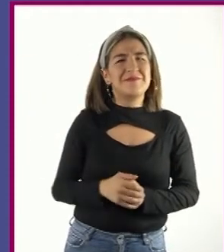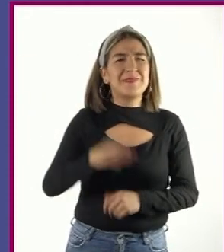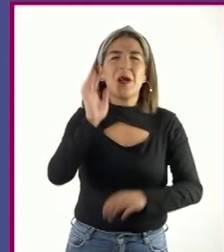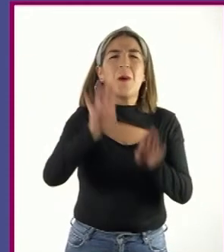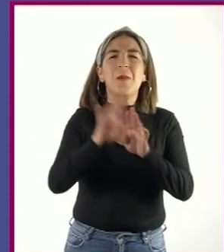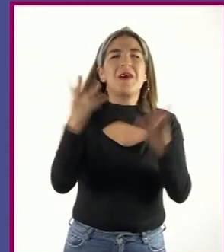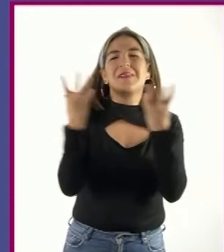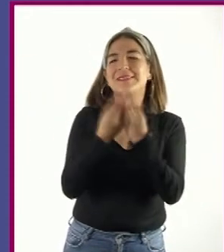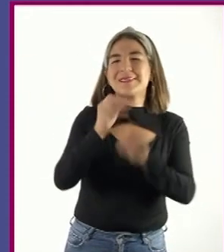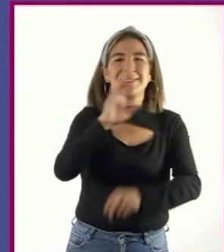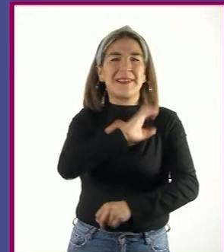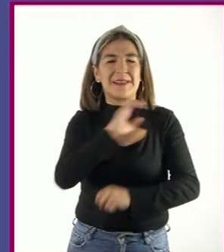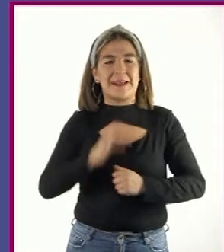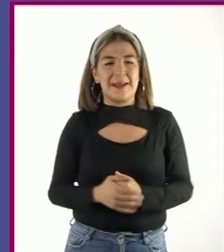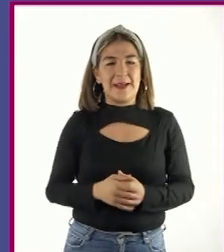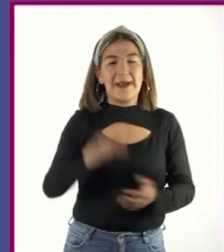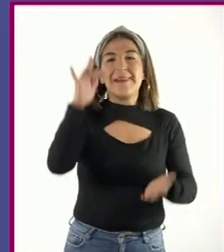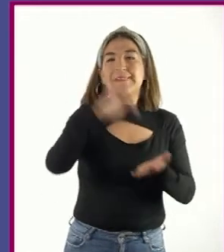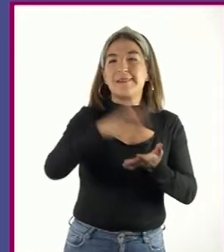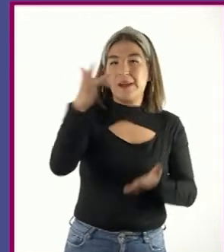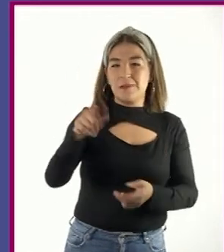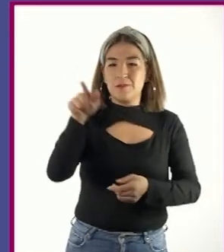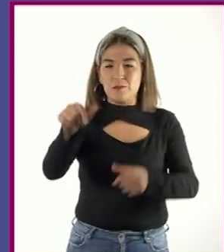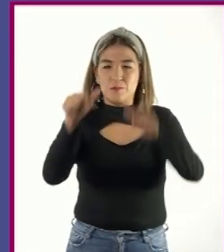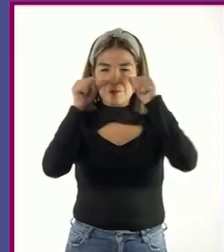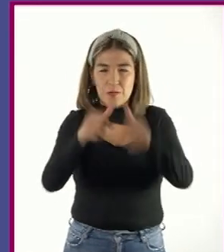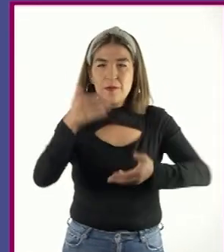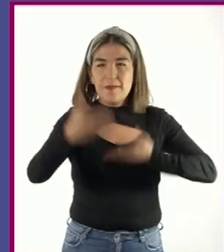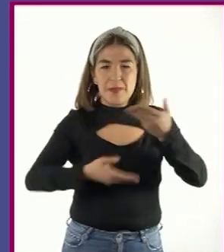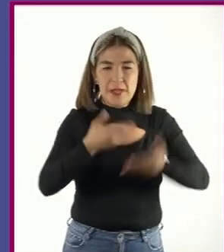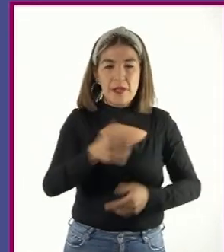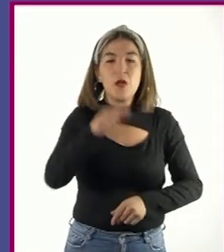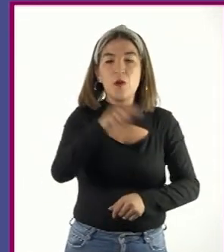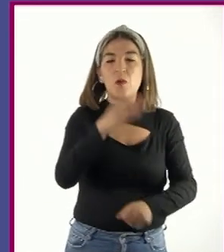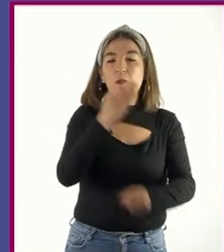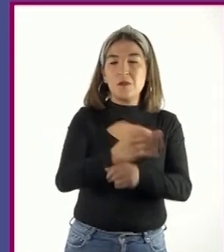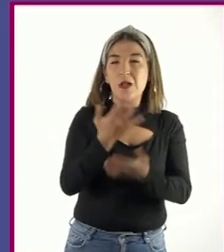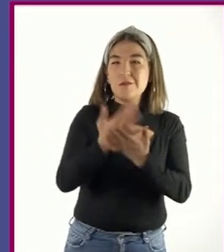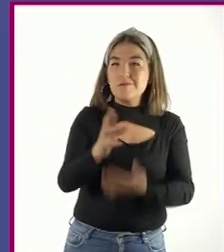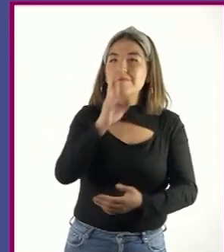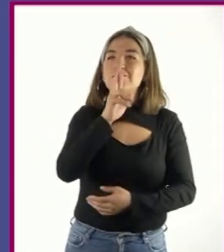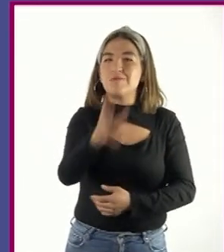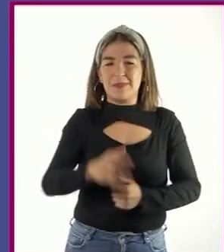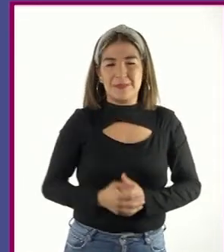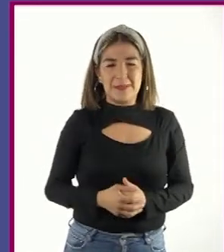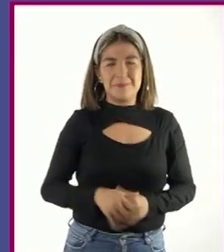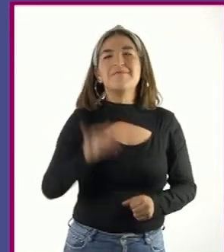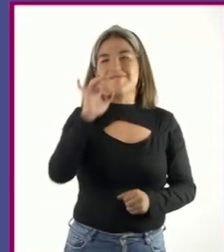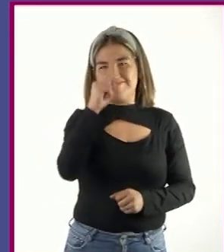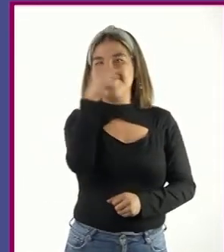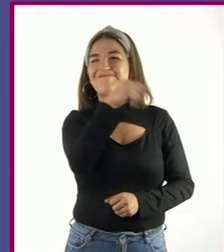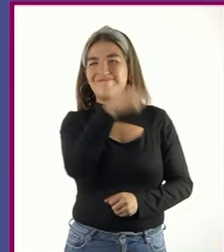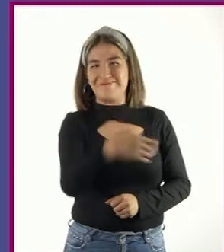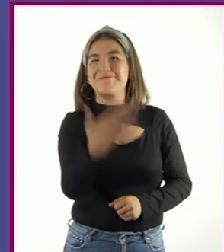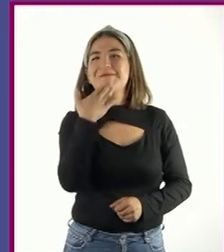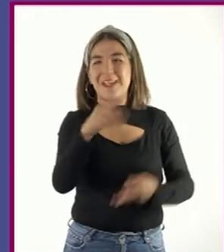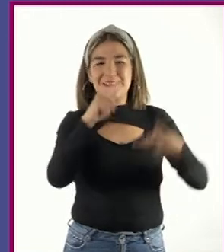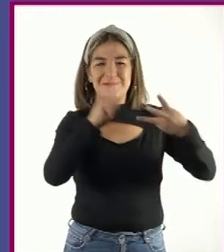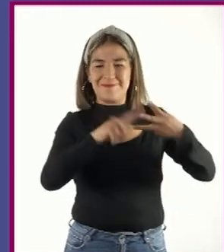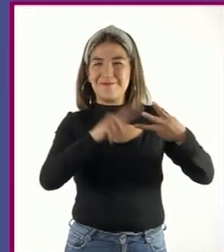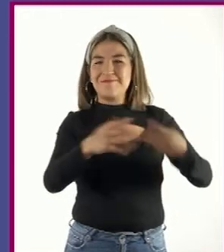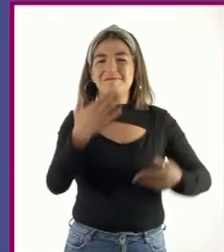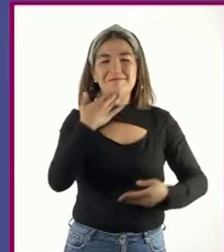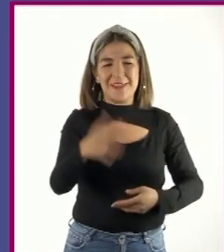Agradecemos la atención a la presente y quedamos atentos a su respuesta. Sí, esa sí es una